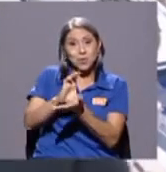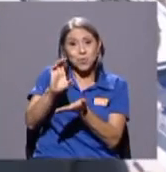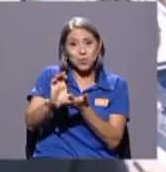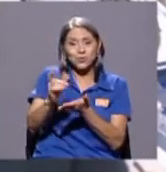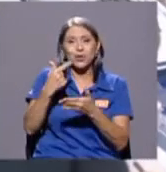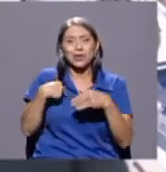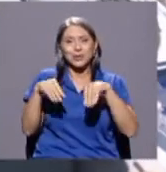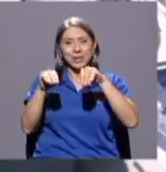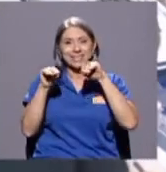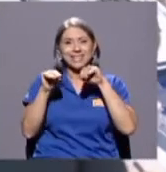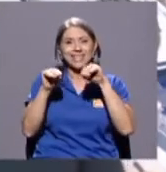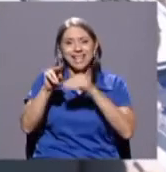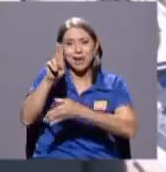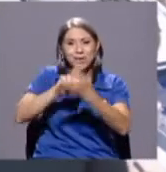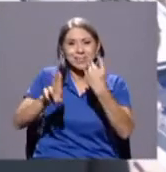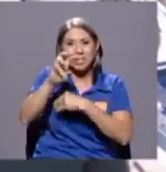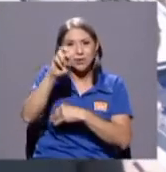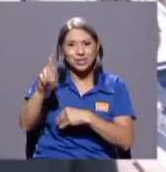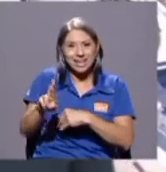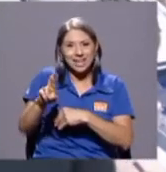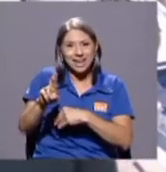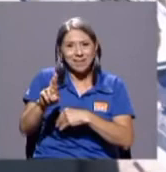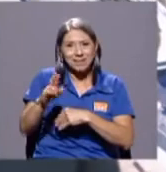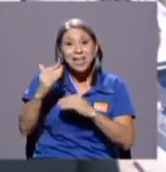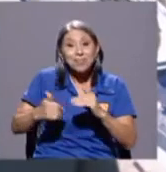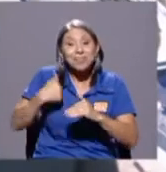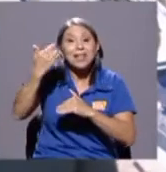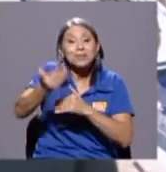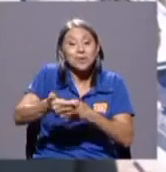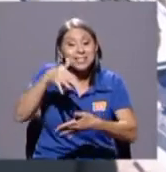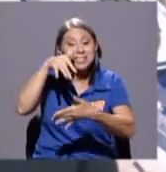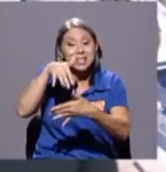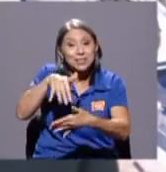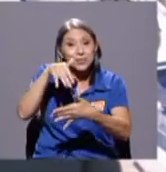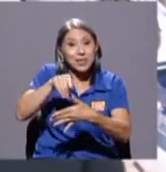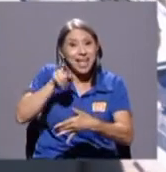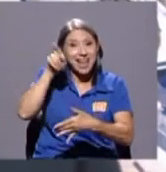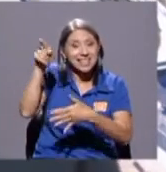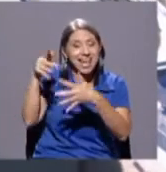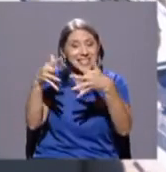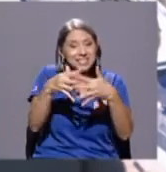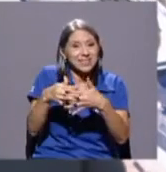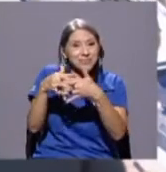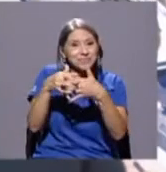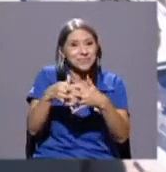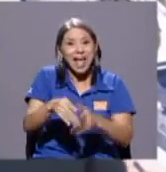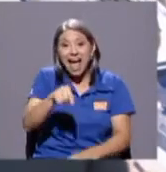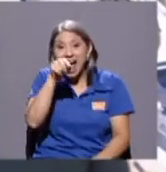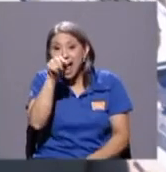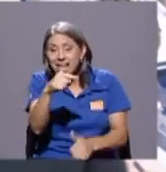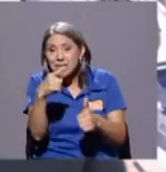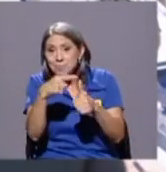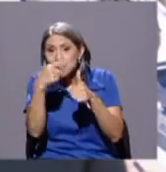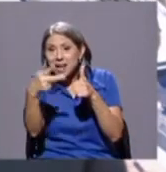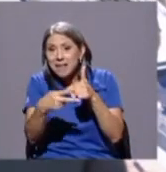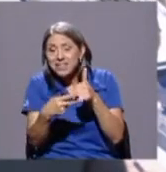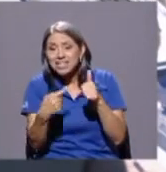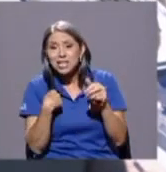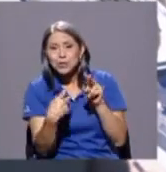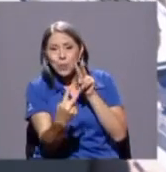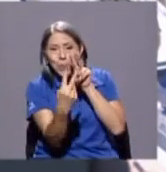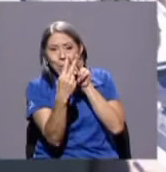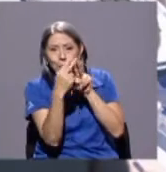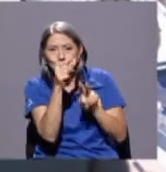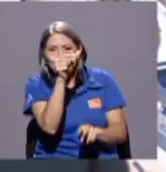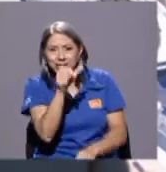Universidad de Costa Rica al regreso de mis estudios de graduados. Y ahí conocí por primera vez a Francisco,